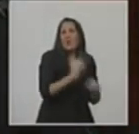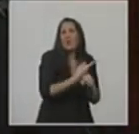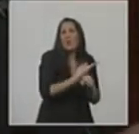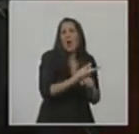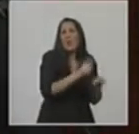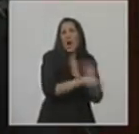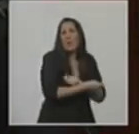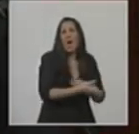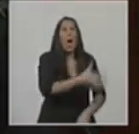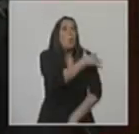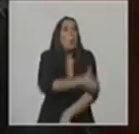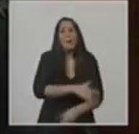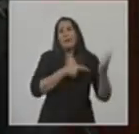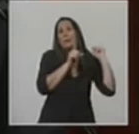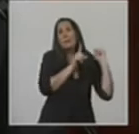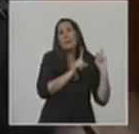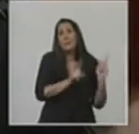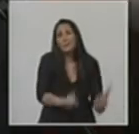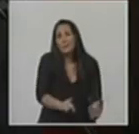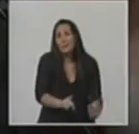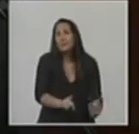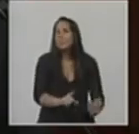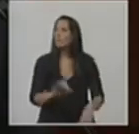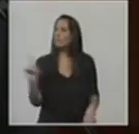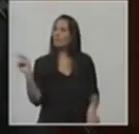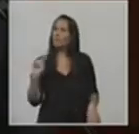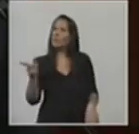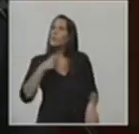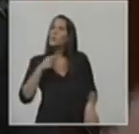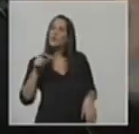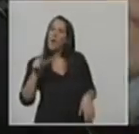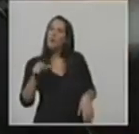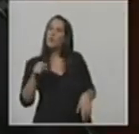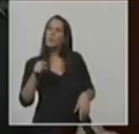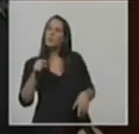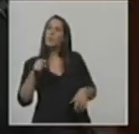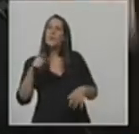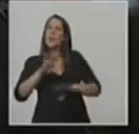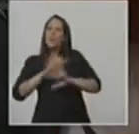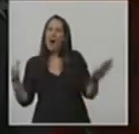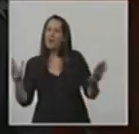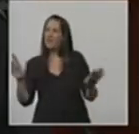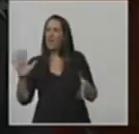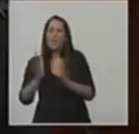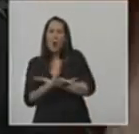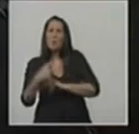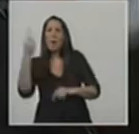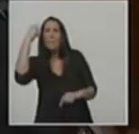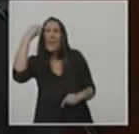quedarse y no tiene solución. Yo hoy quiero denunciar esa visión triste, aplastante,